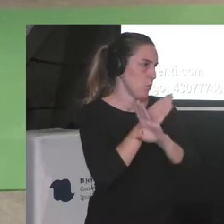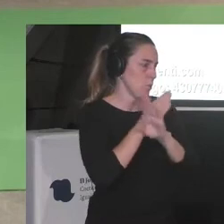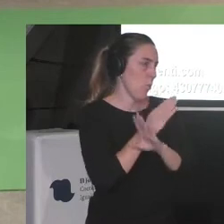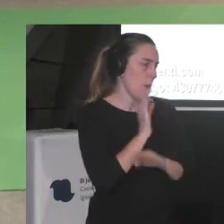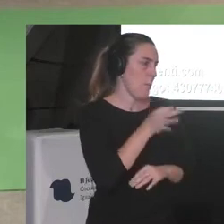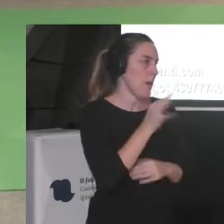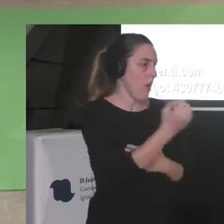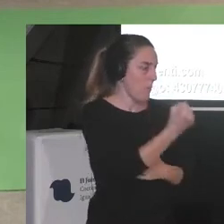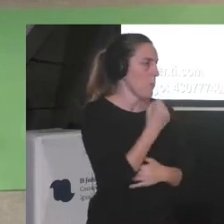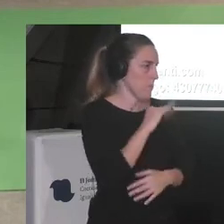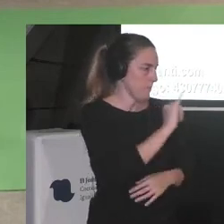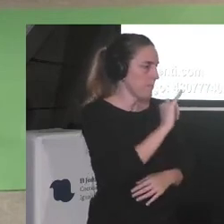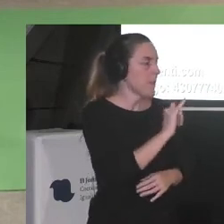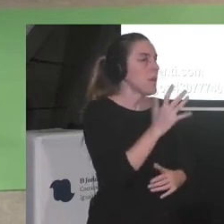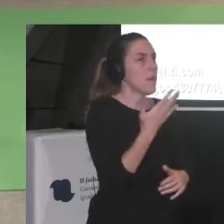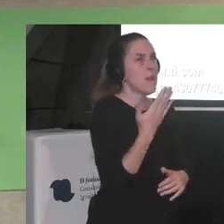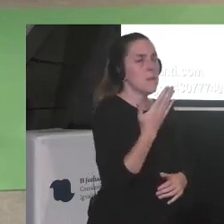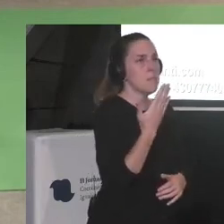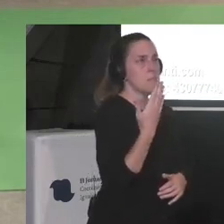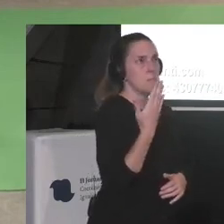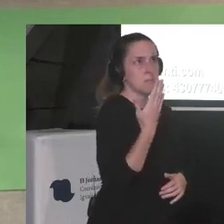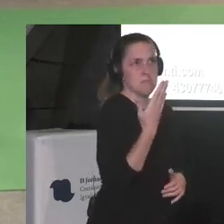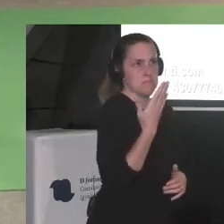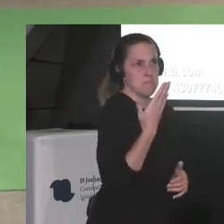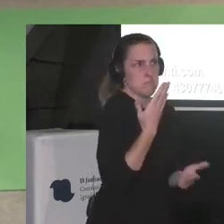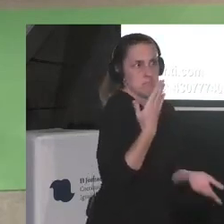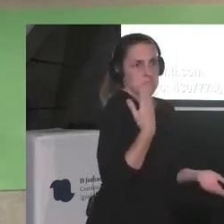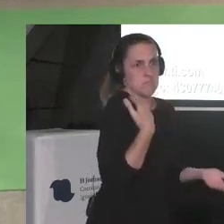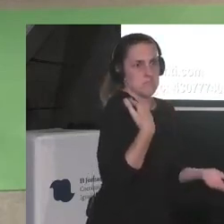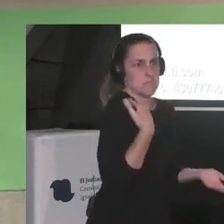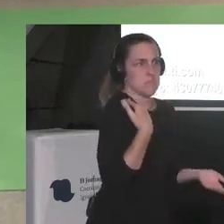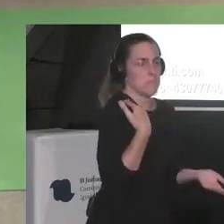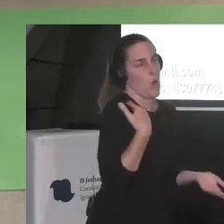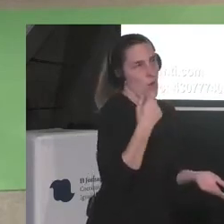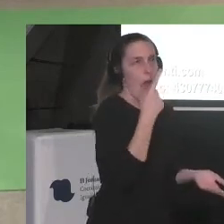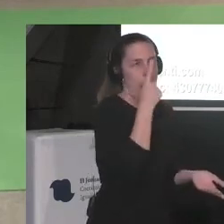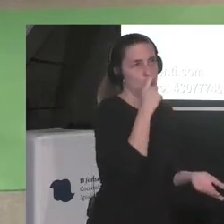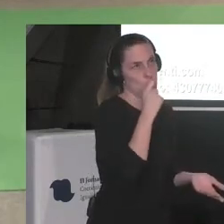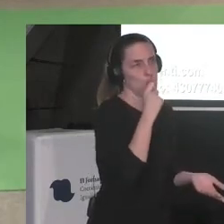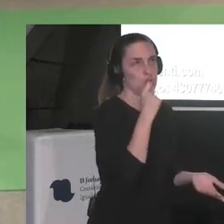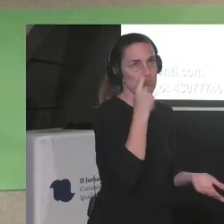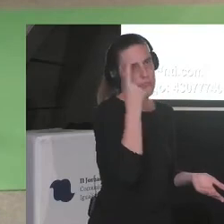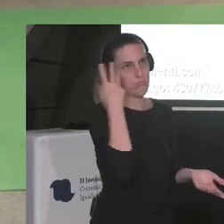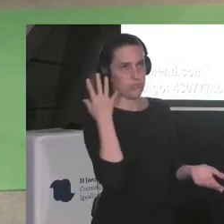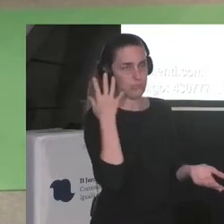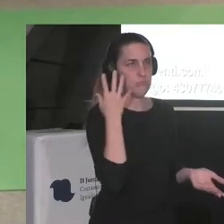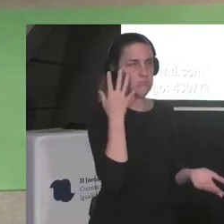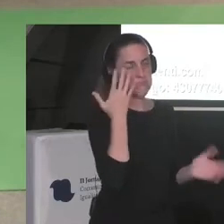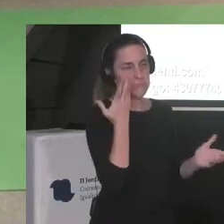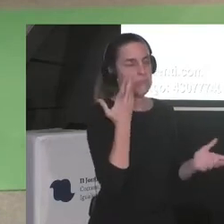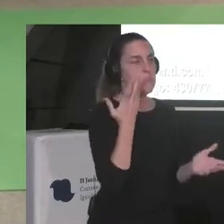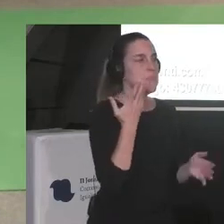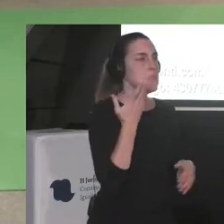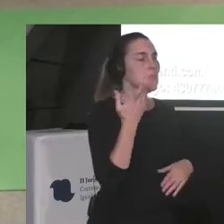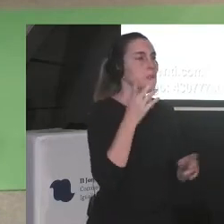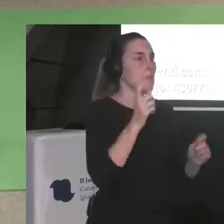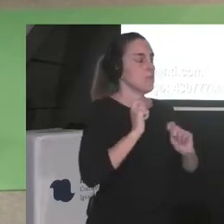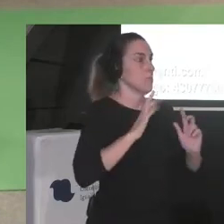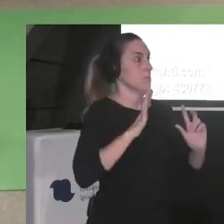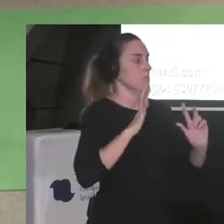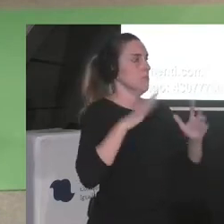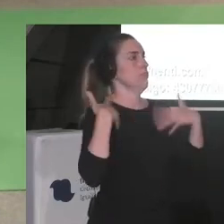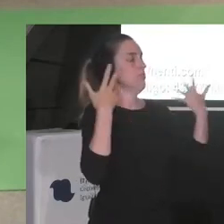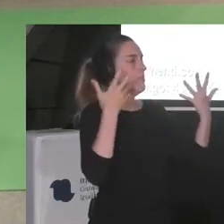no hace mucho o sea bueno sí ya algunos años pero me sorprendió tanto que